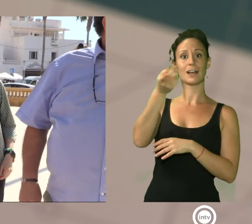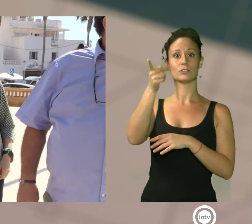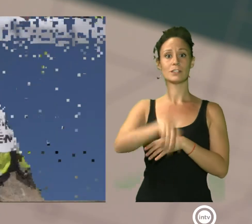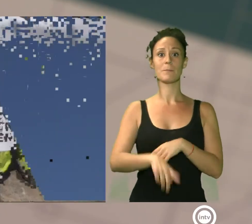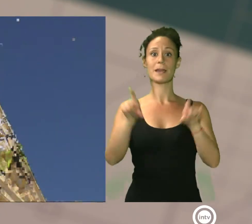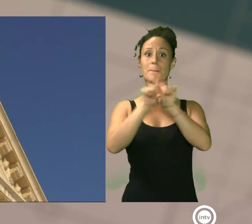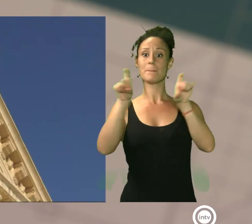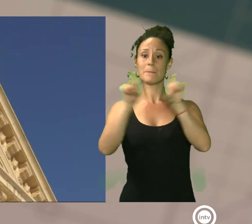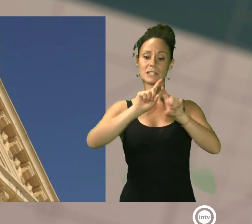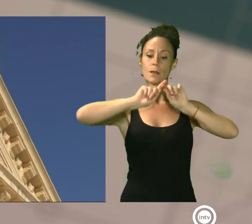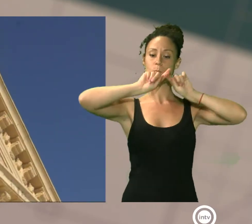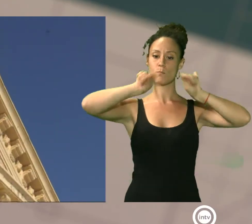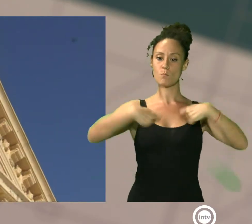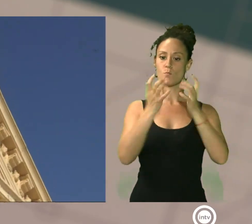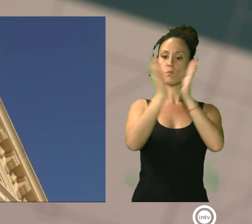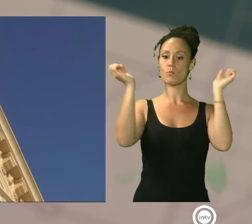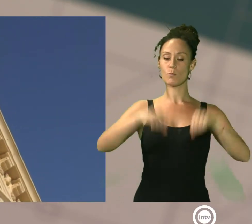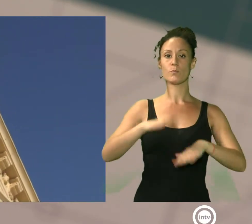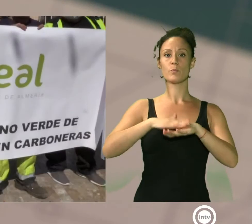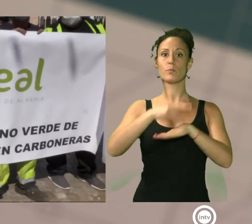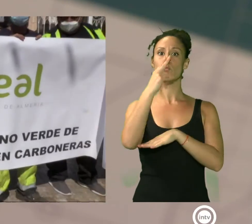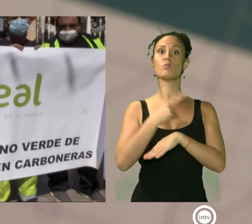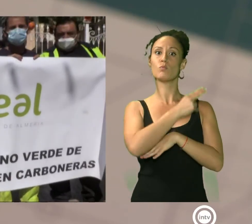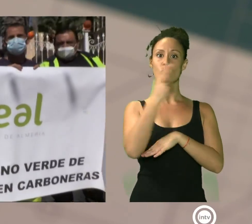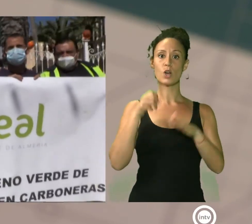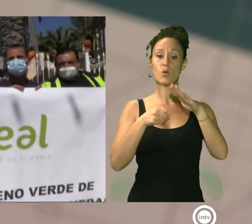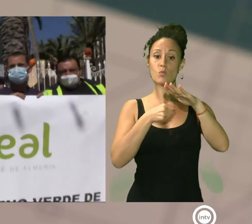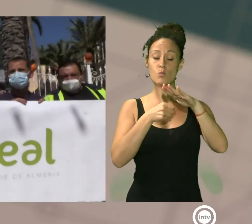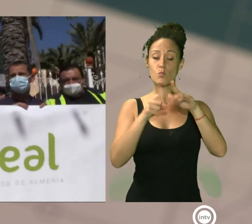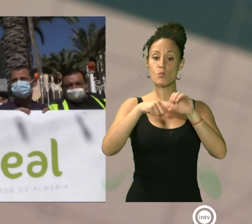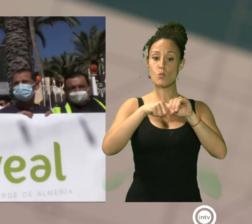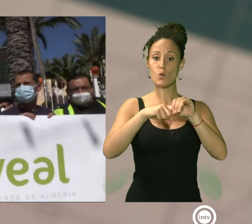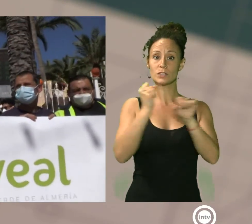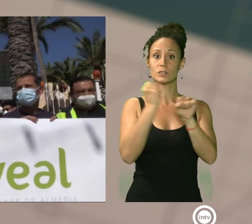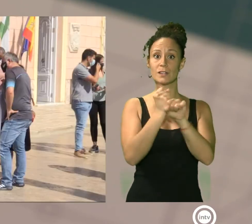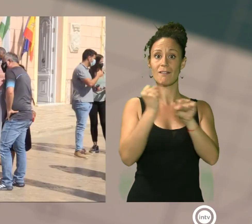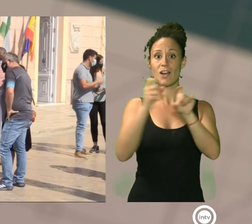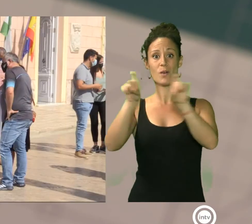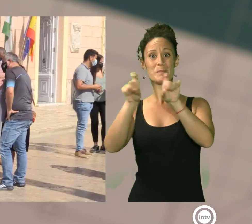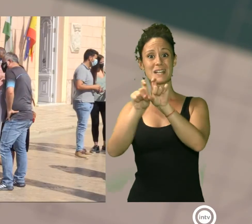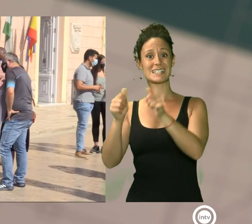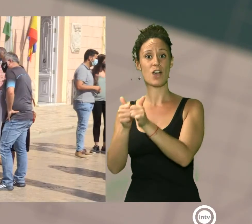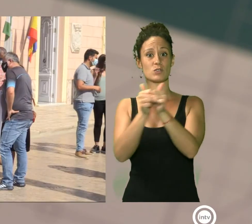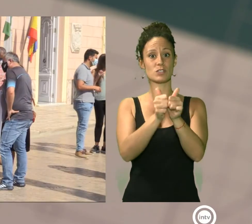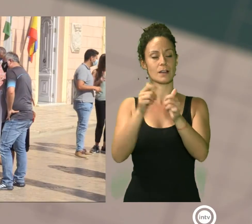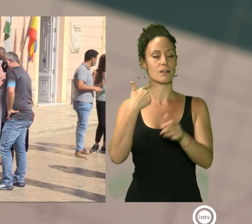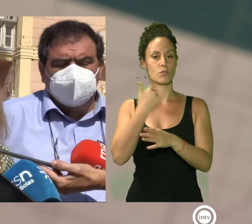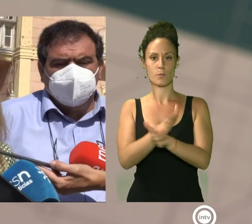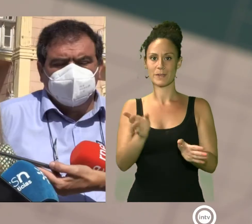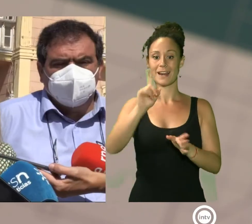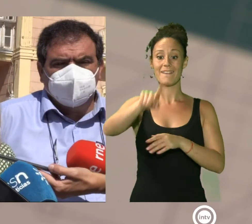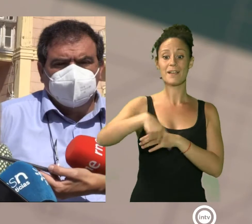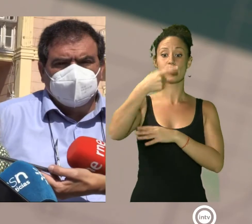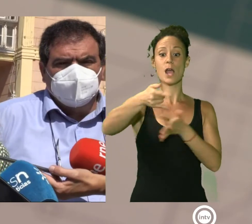comprometa a que no se pierda ningún puesto de trabajo de las empresas auxiliares, y se recupere a sus trabajadores de cara a proyectos futuros.